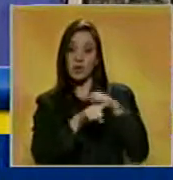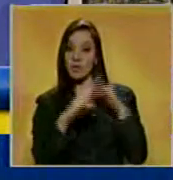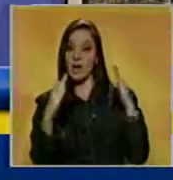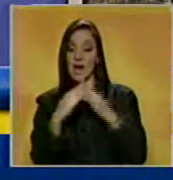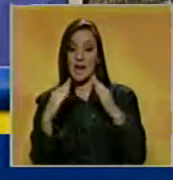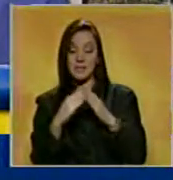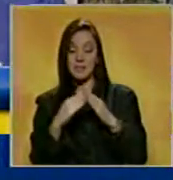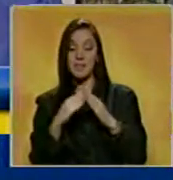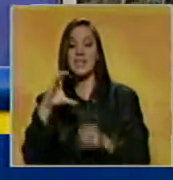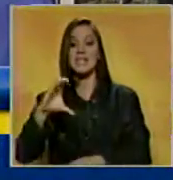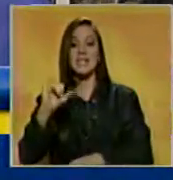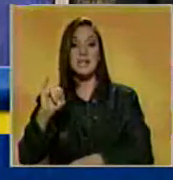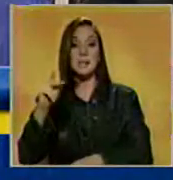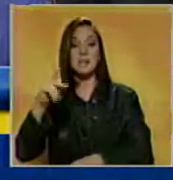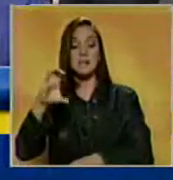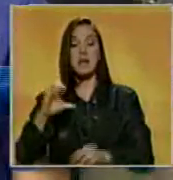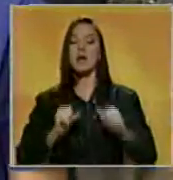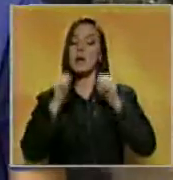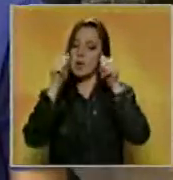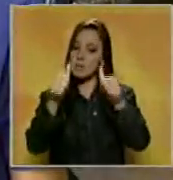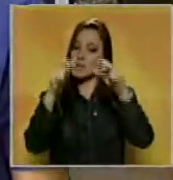Funcionarios del CICPC iniciaron las investigaciones correspondientes.